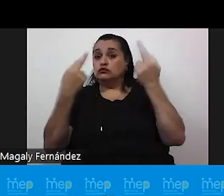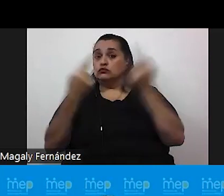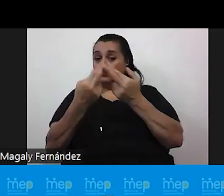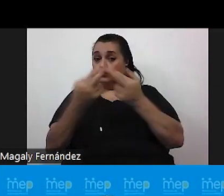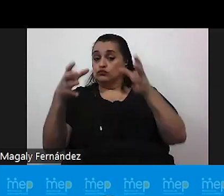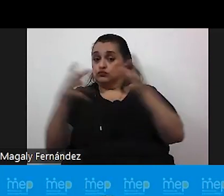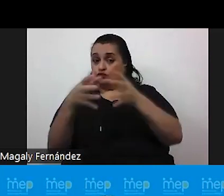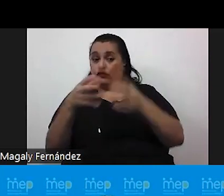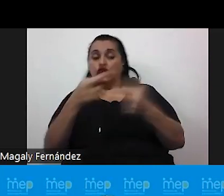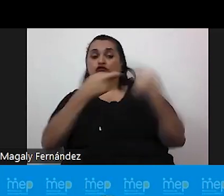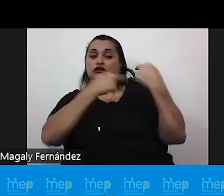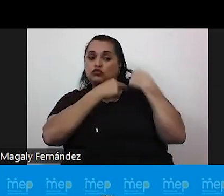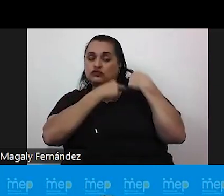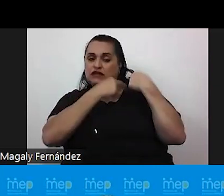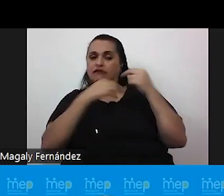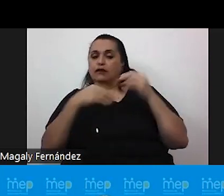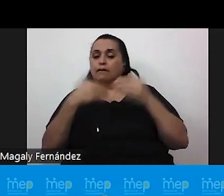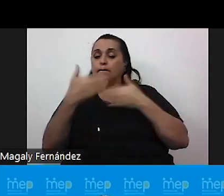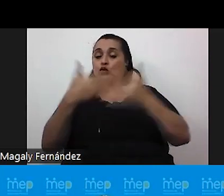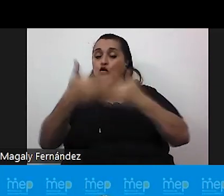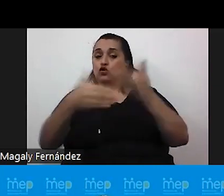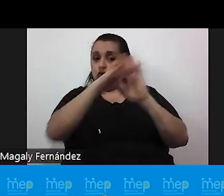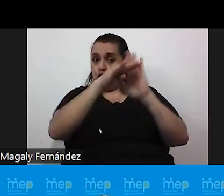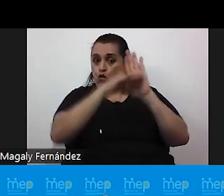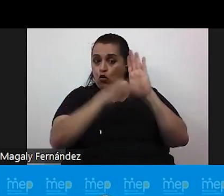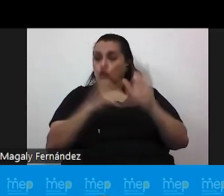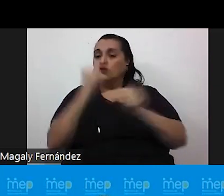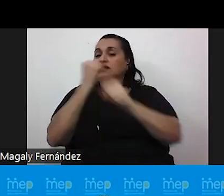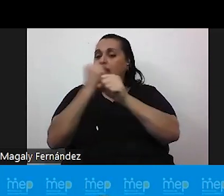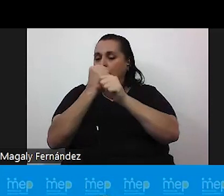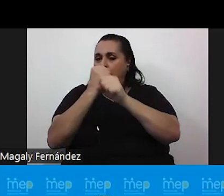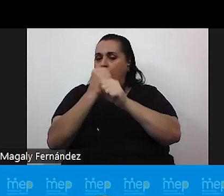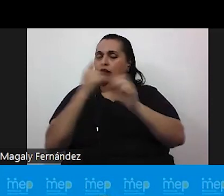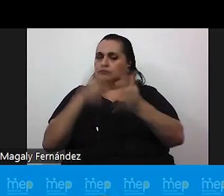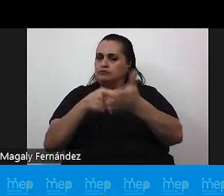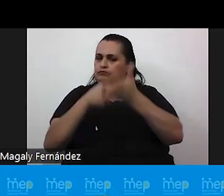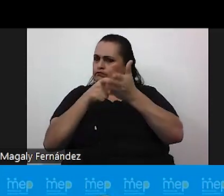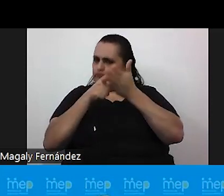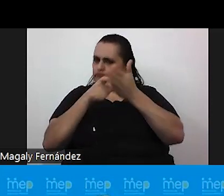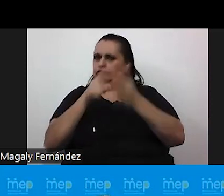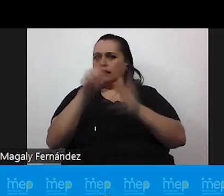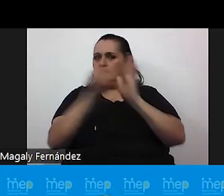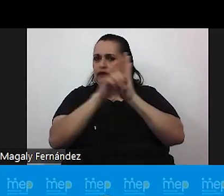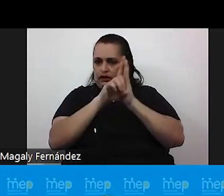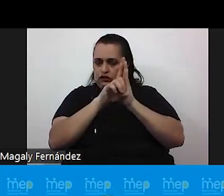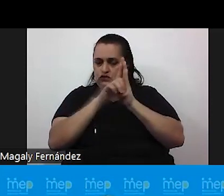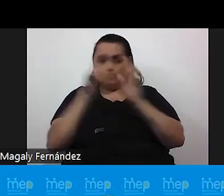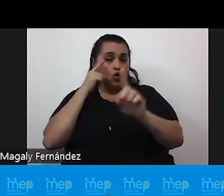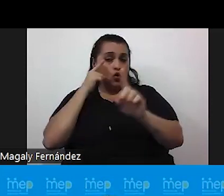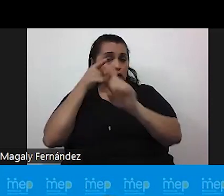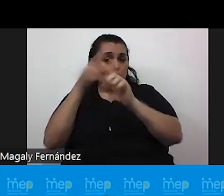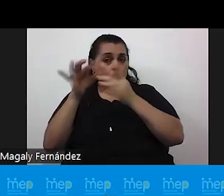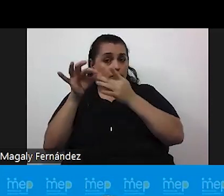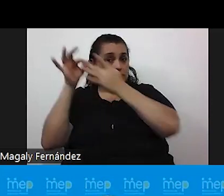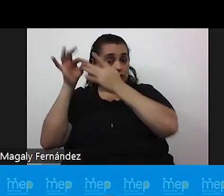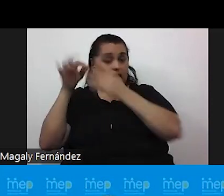y la control de derechos estudiantiles que trabaja en la restitución de estos derechos el objetivo principal como les